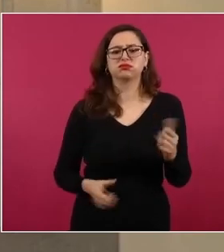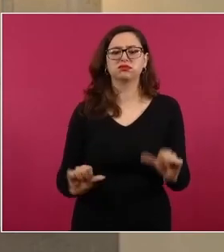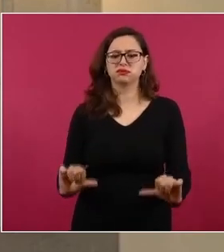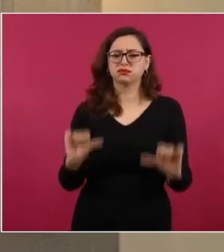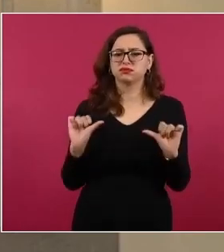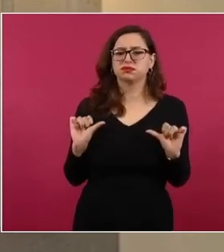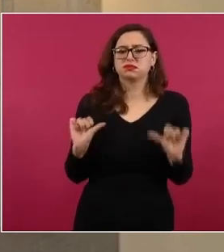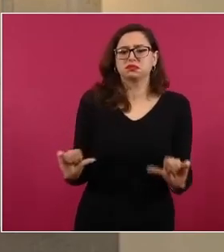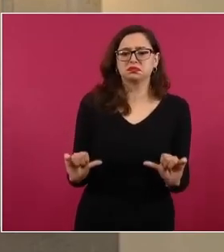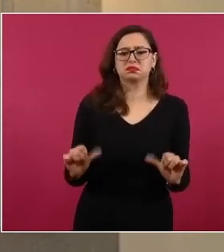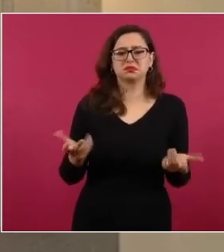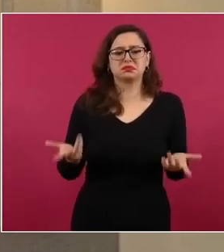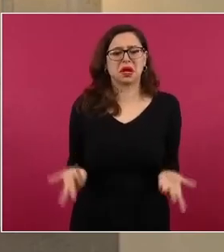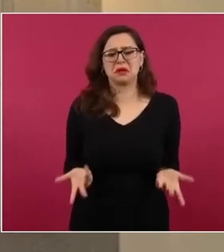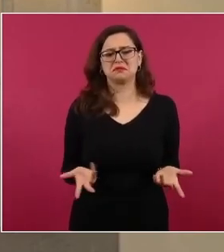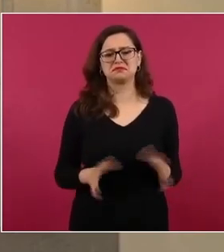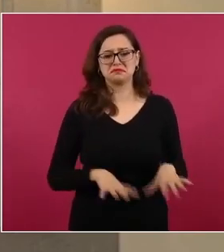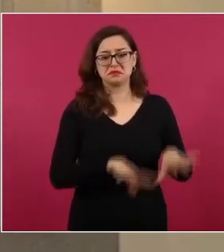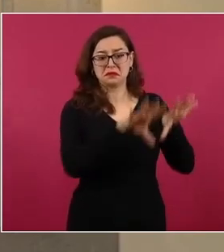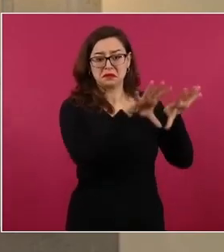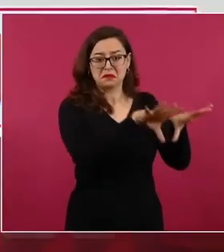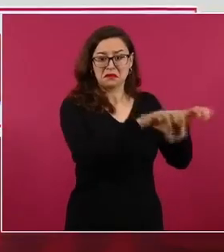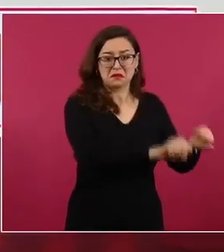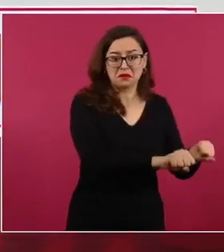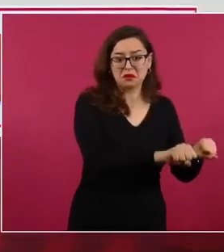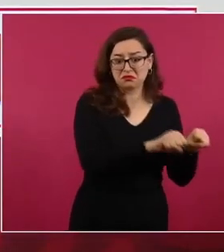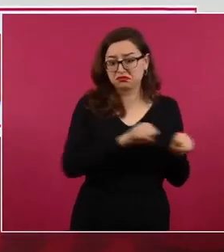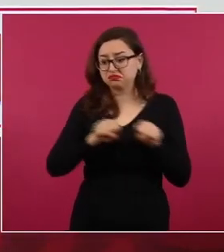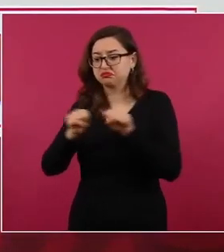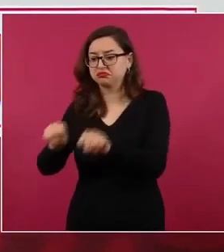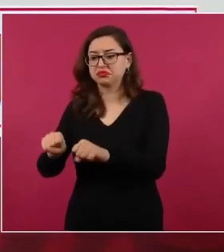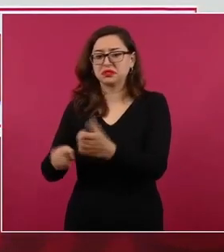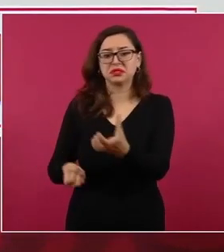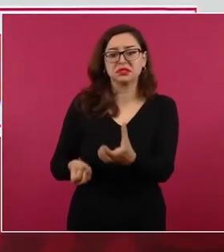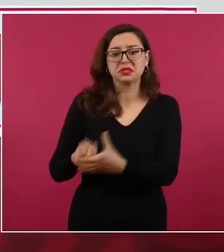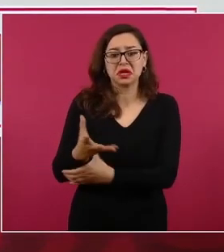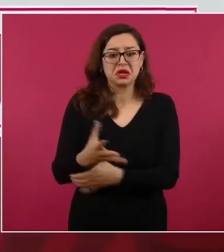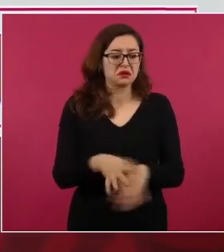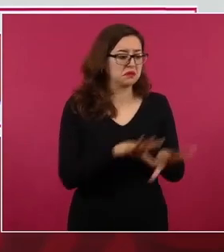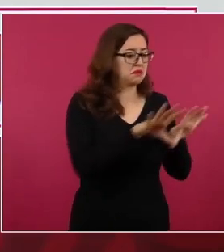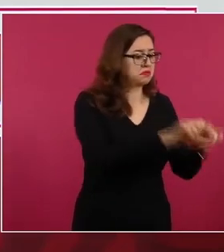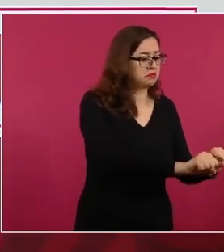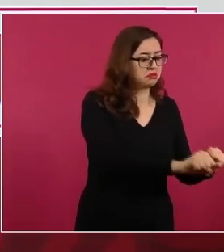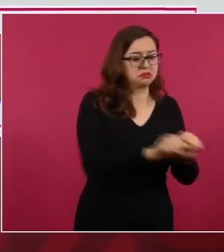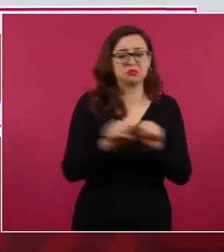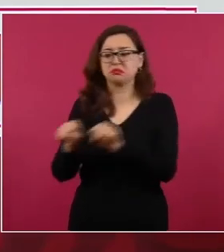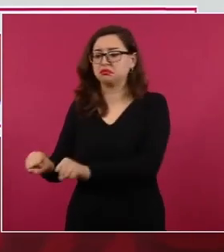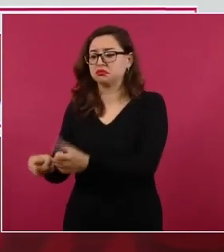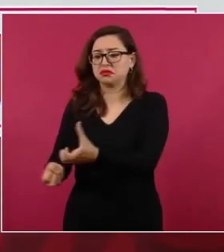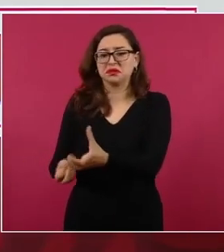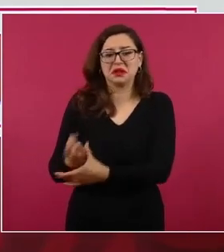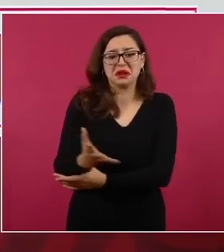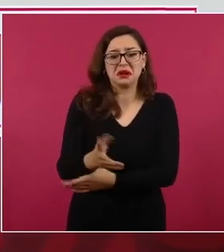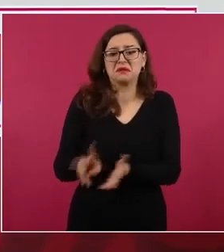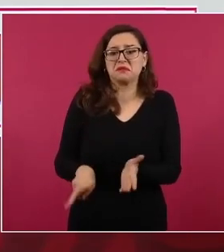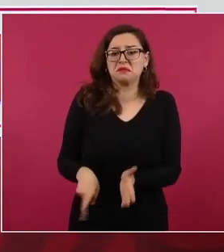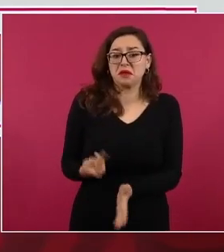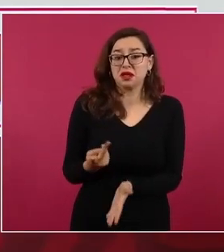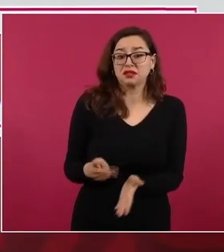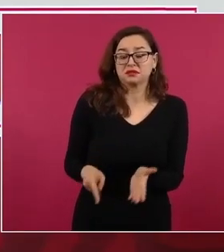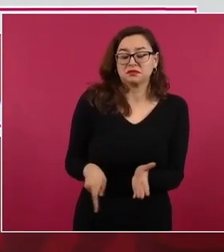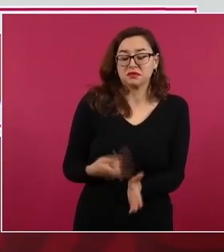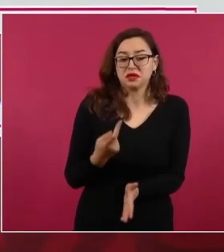de una puerta abierta, porque 92 mil personas que hoy en México están